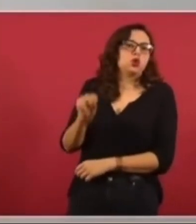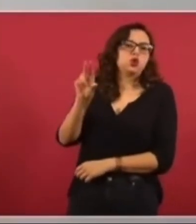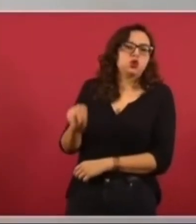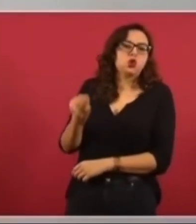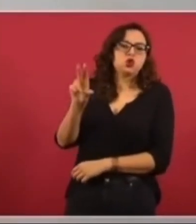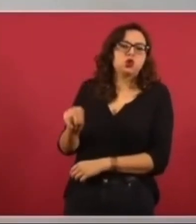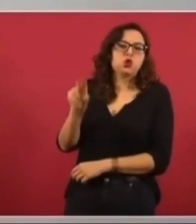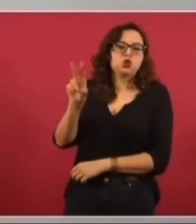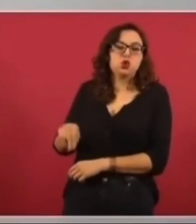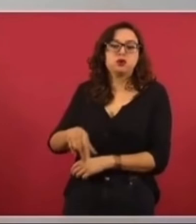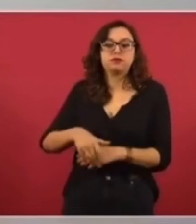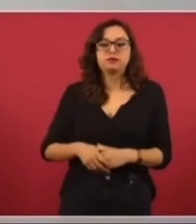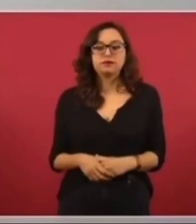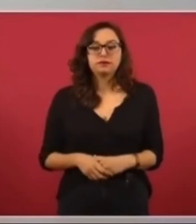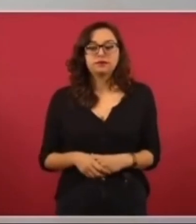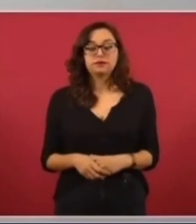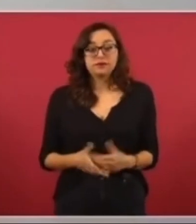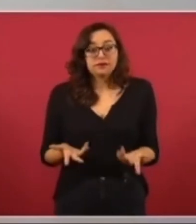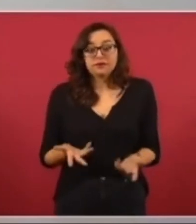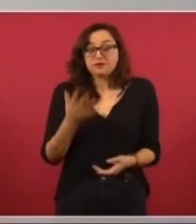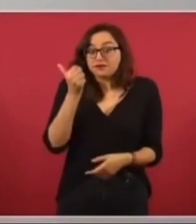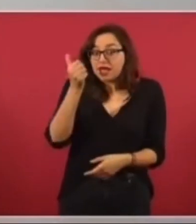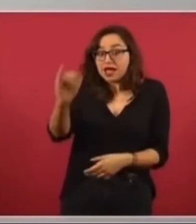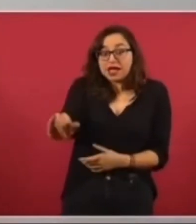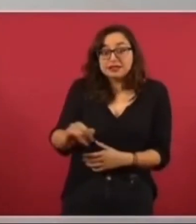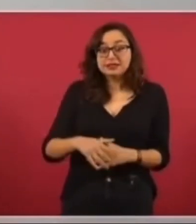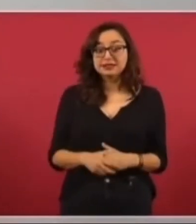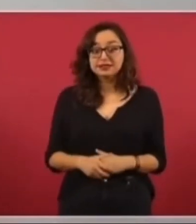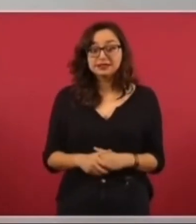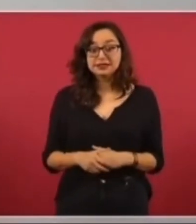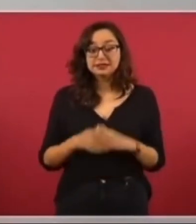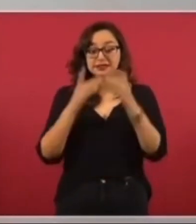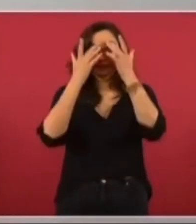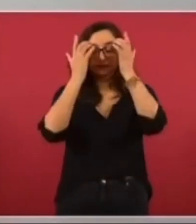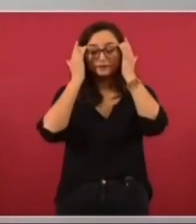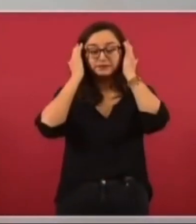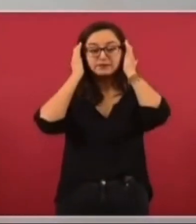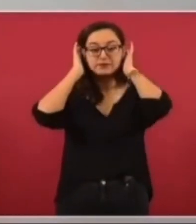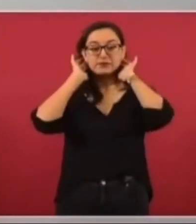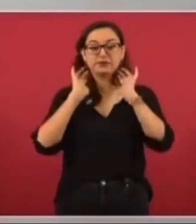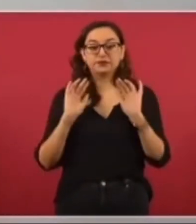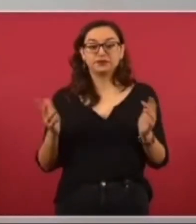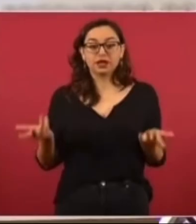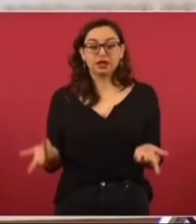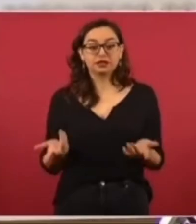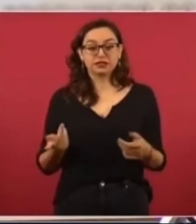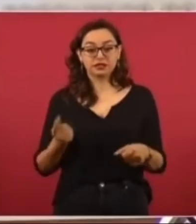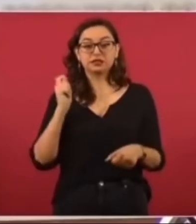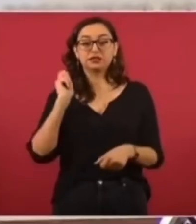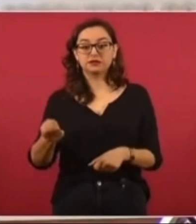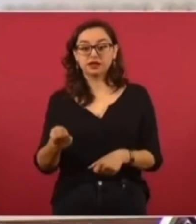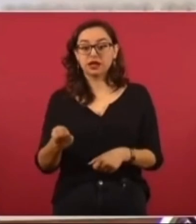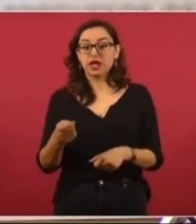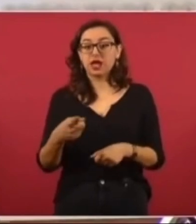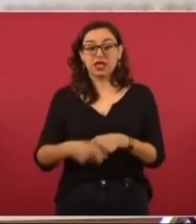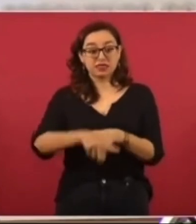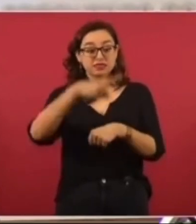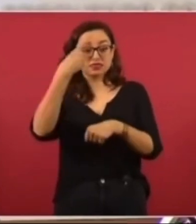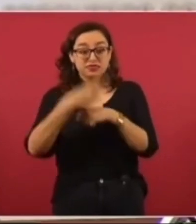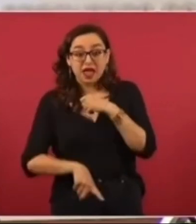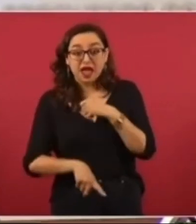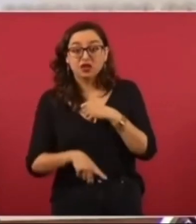de lo que significa mantener privilegios